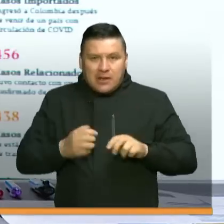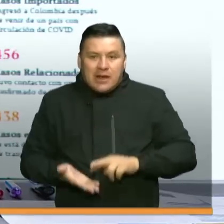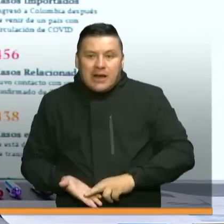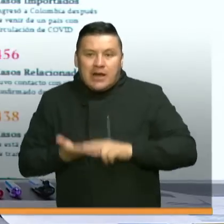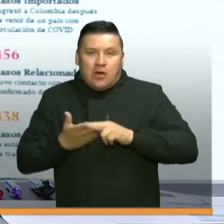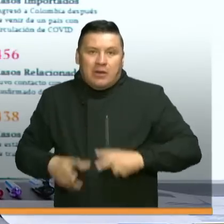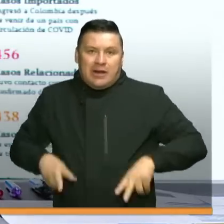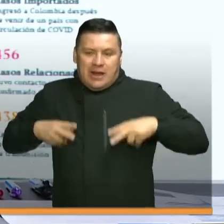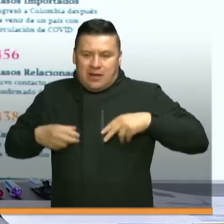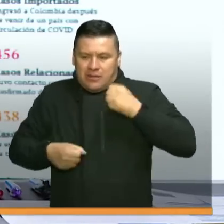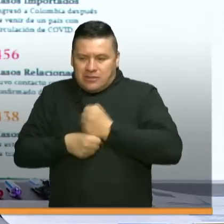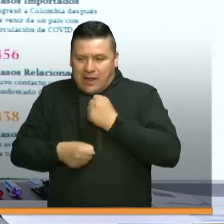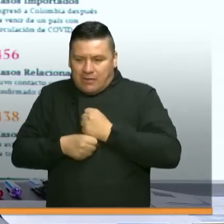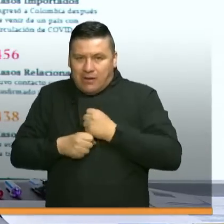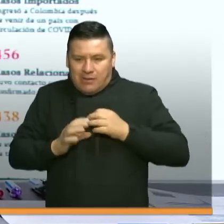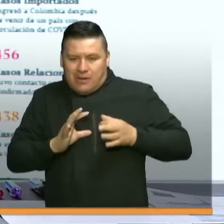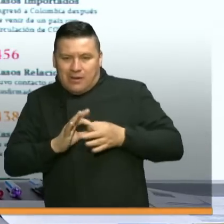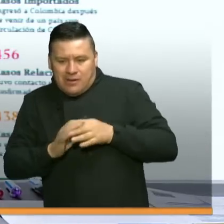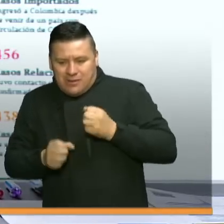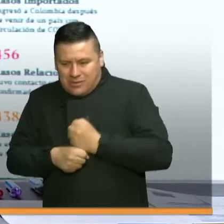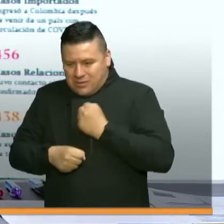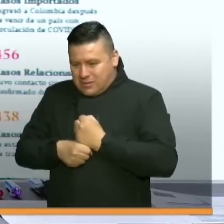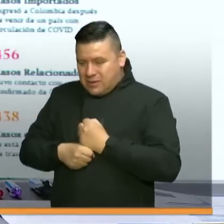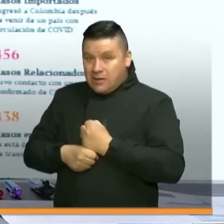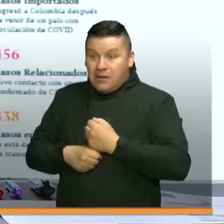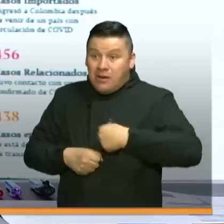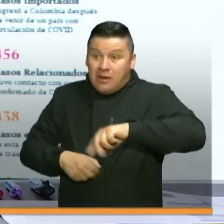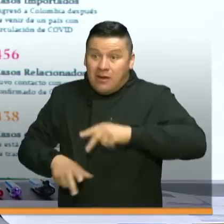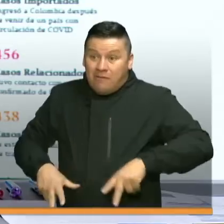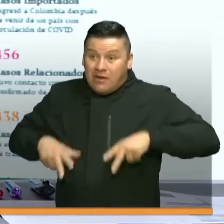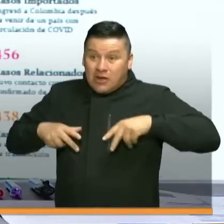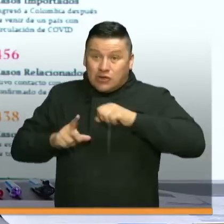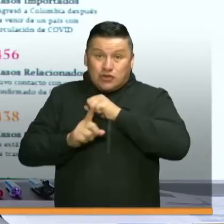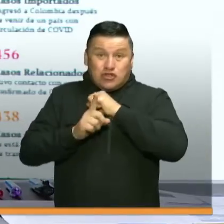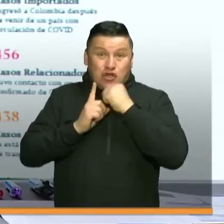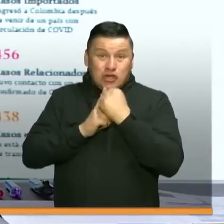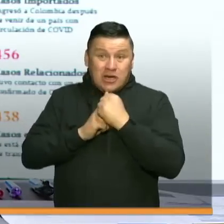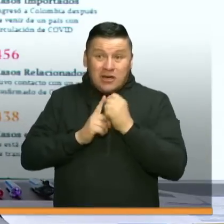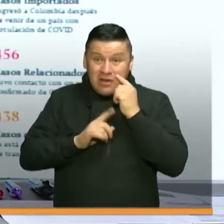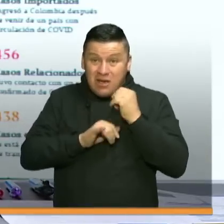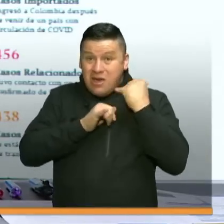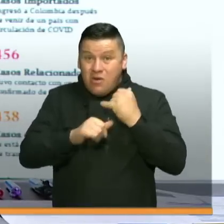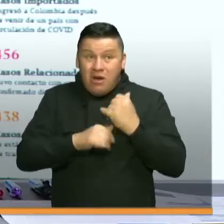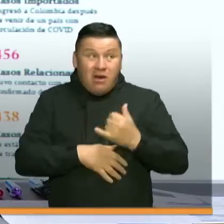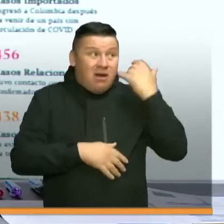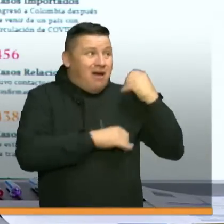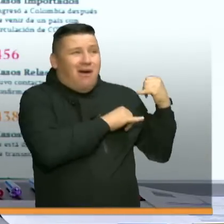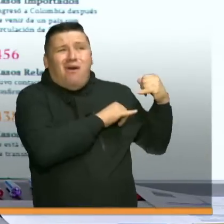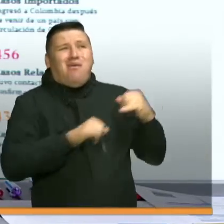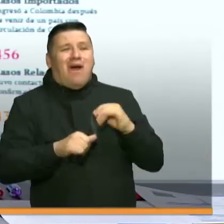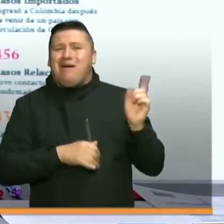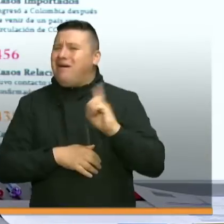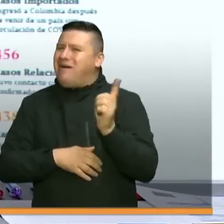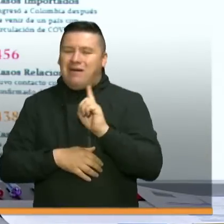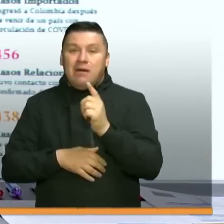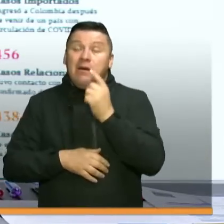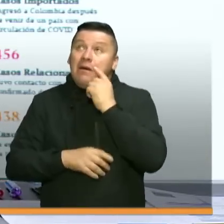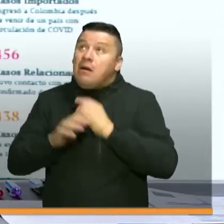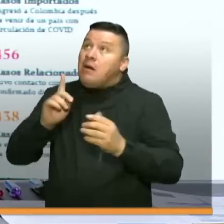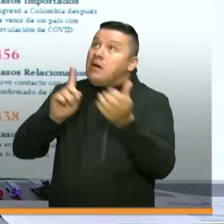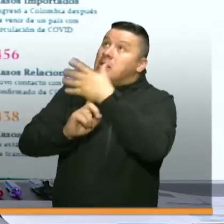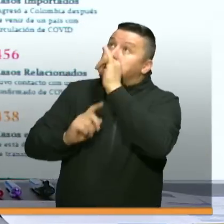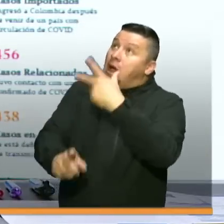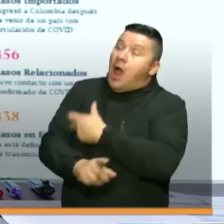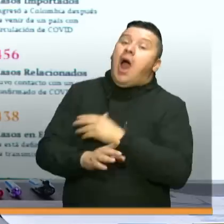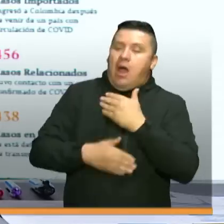laboral, pero que tengamos también claro que nuestra vida social no va a ser la misma mientras no se desarrolle una vacuna efectiva